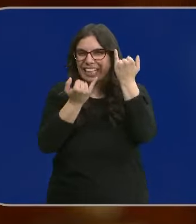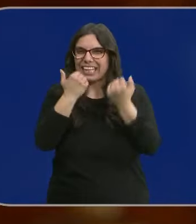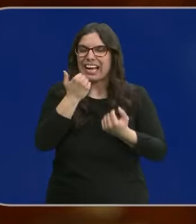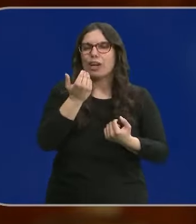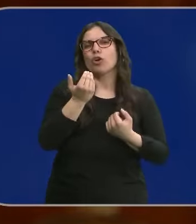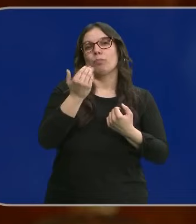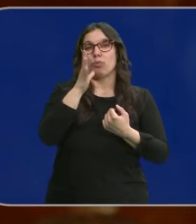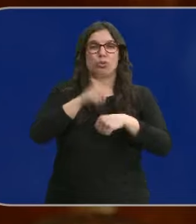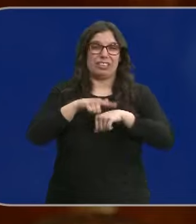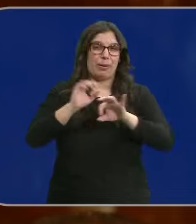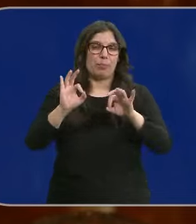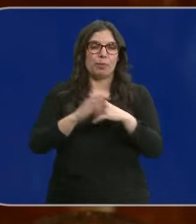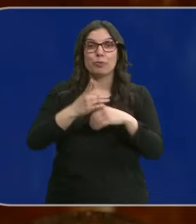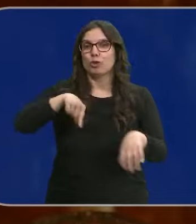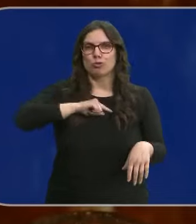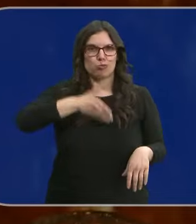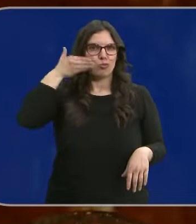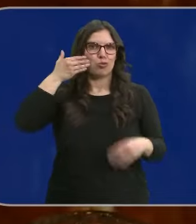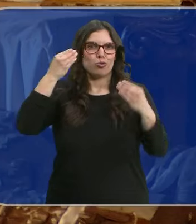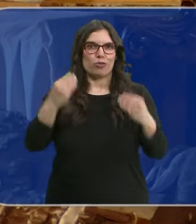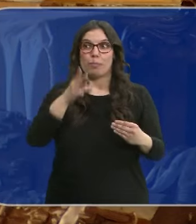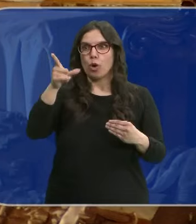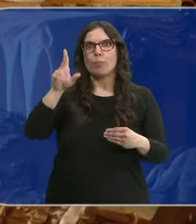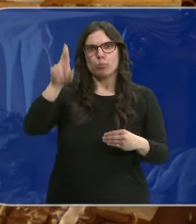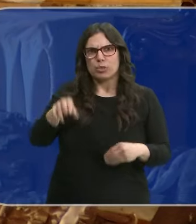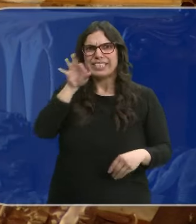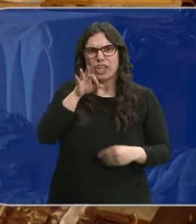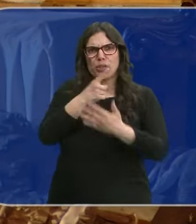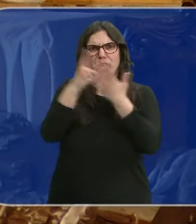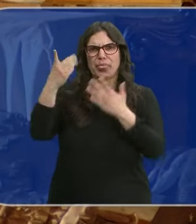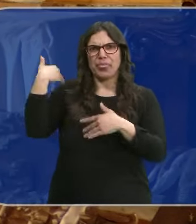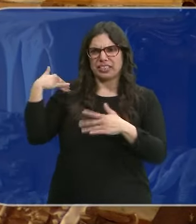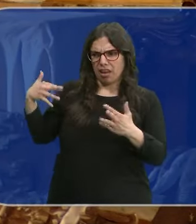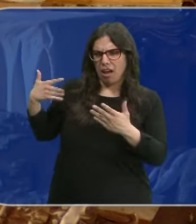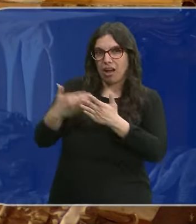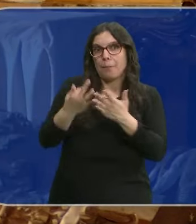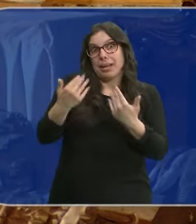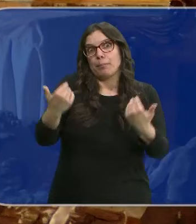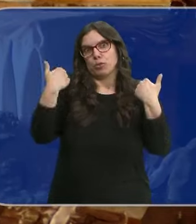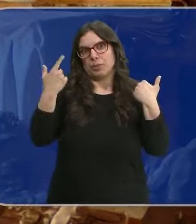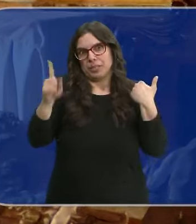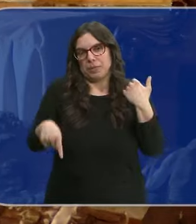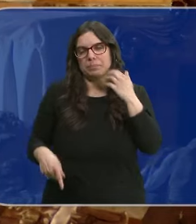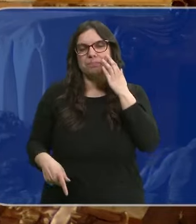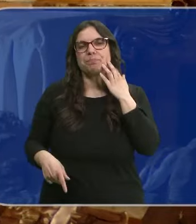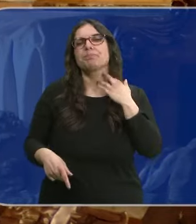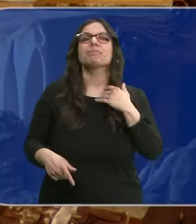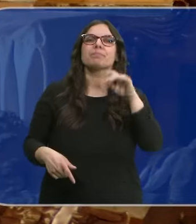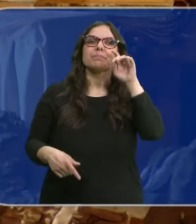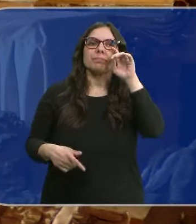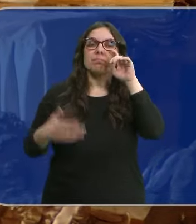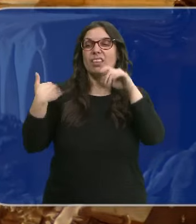presentaba por el paso del tiempo. Estamos súper orgullosos de llevar una talla del siglo XVI además de una responsabilidad. Lo que en un momento dado